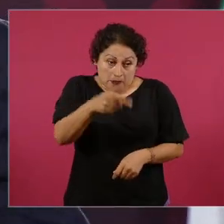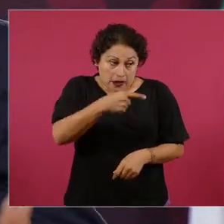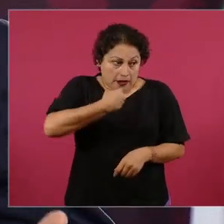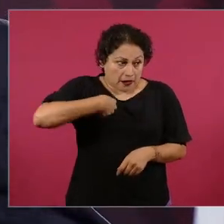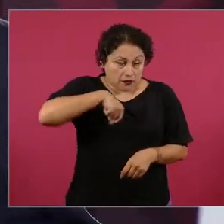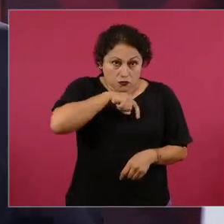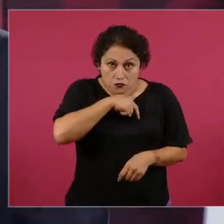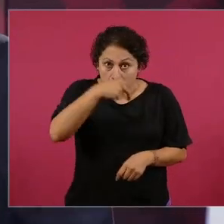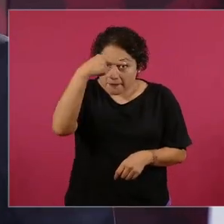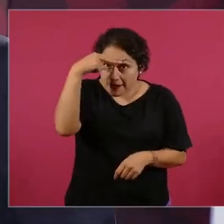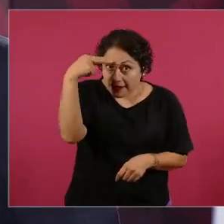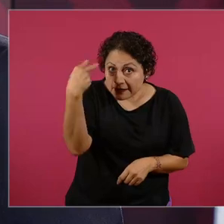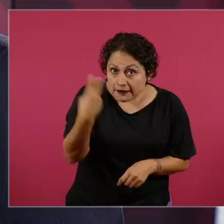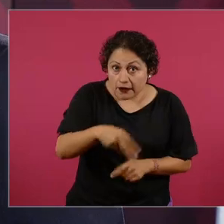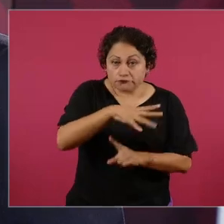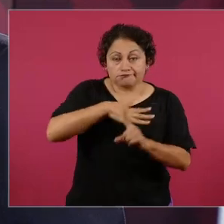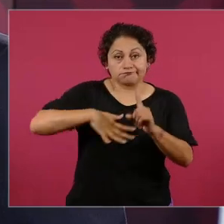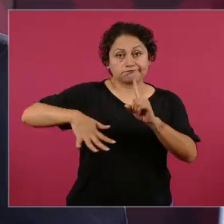nuestras necesidades. Entonces,